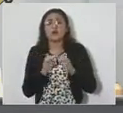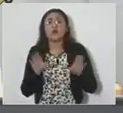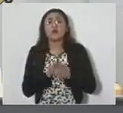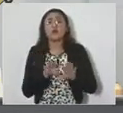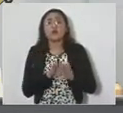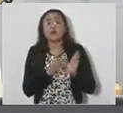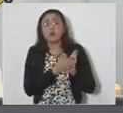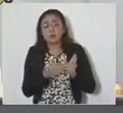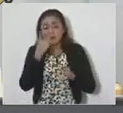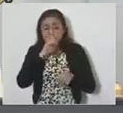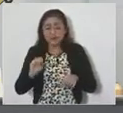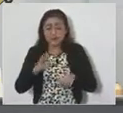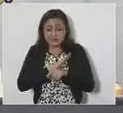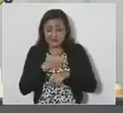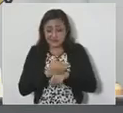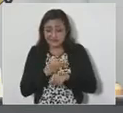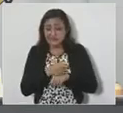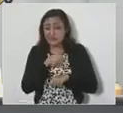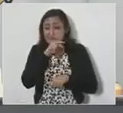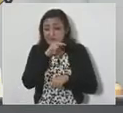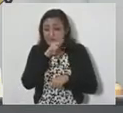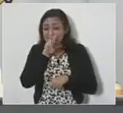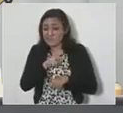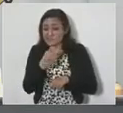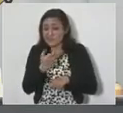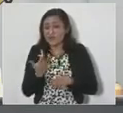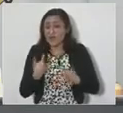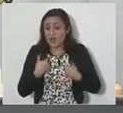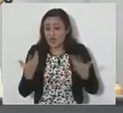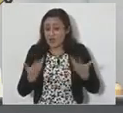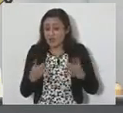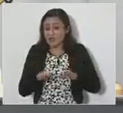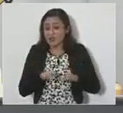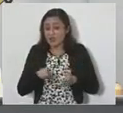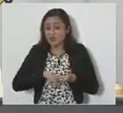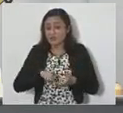adelante el COVID y cómo seguimos generando acciones de gobierno que le sirvan a la gente.